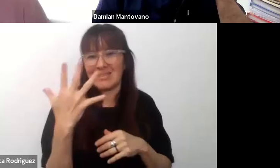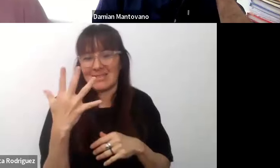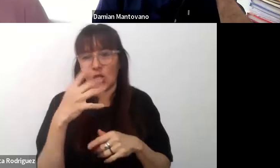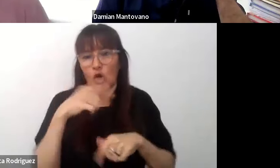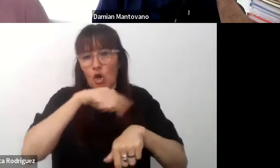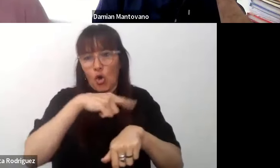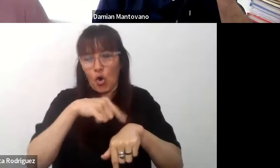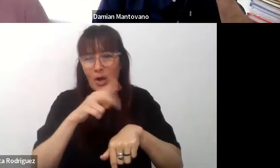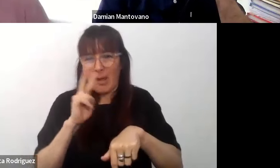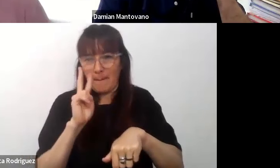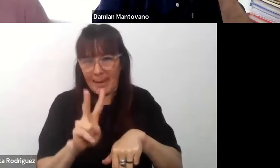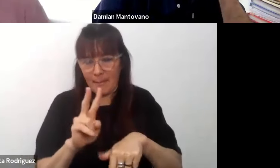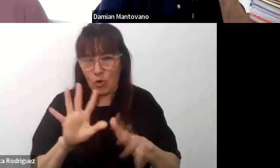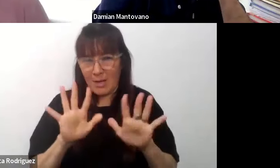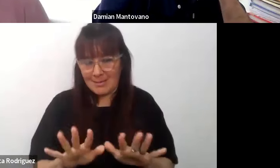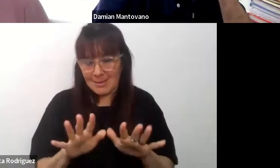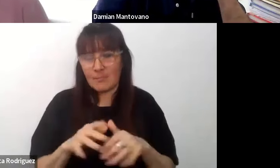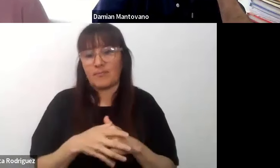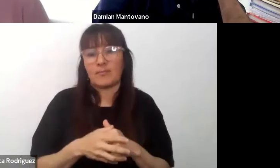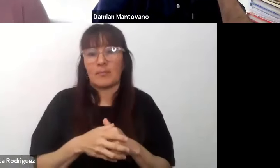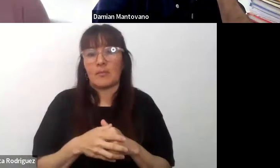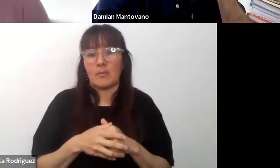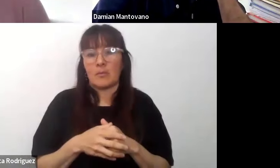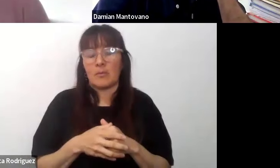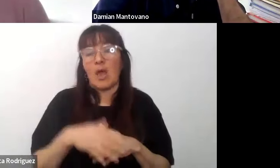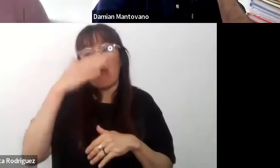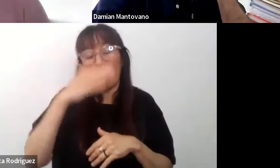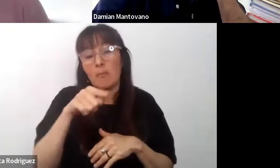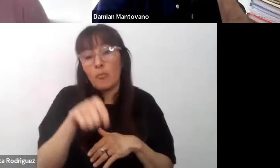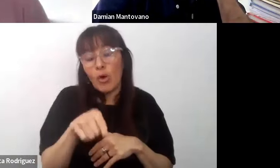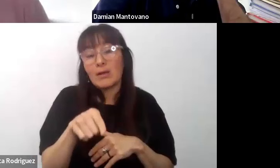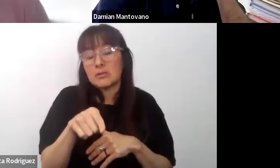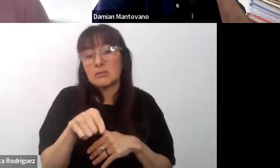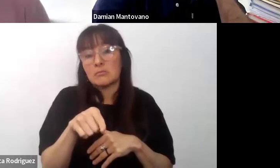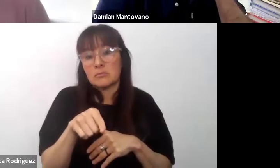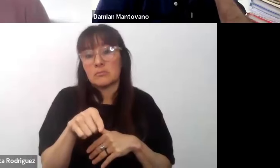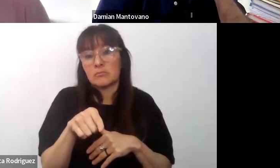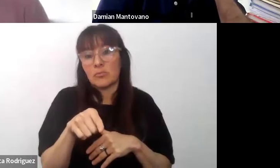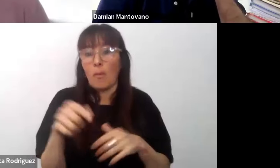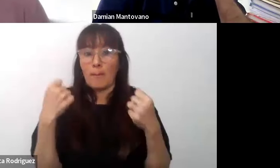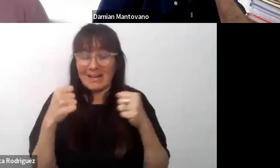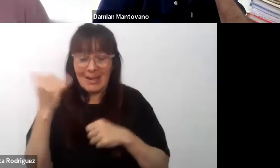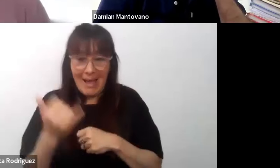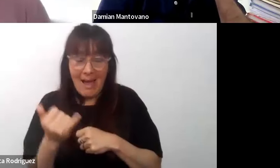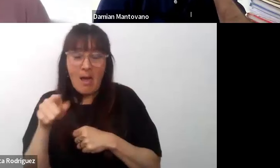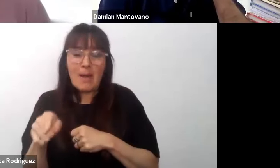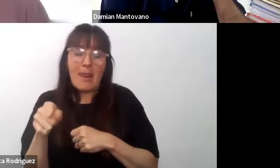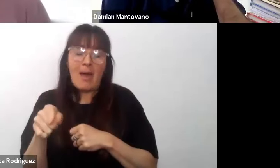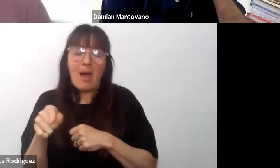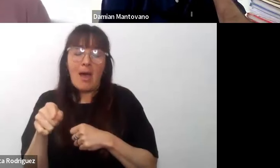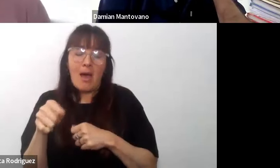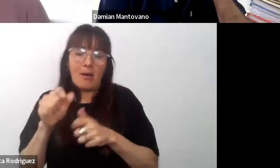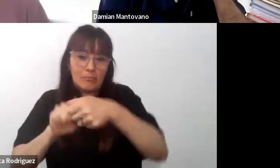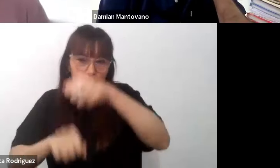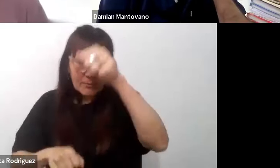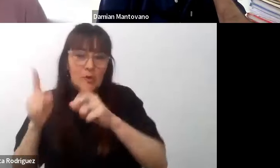después van a pasar el concurso para volverse docentes cinco años después del bachillerato de terminar